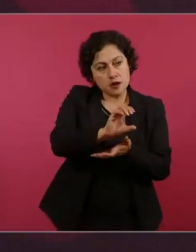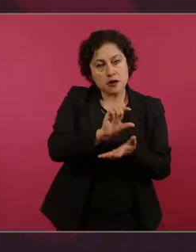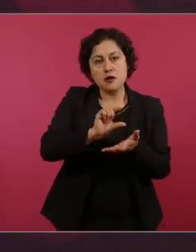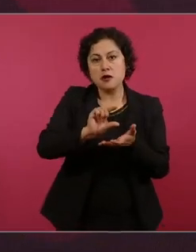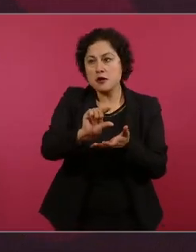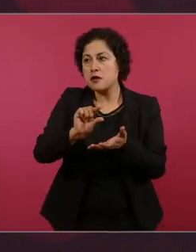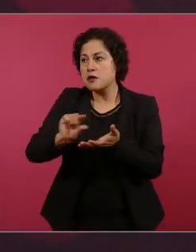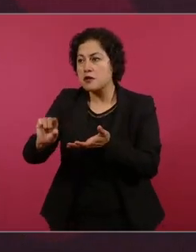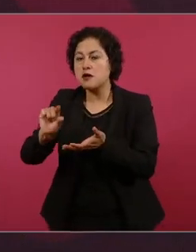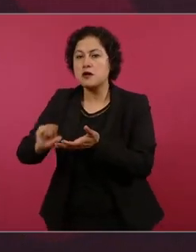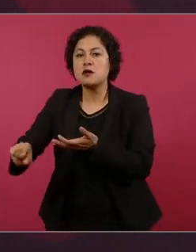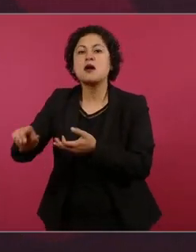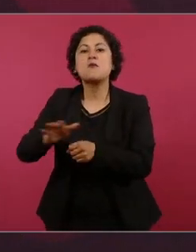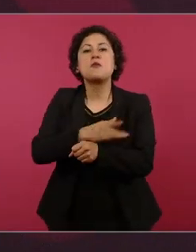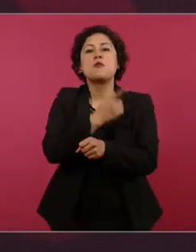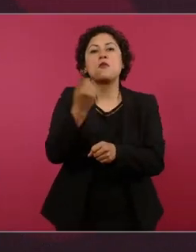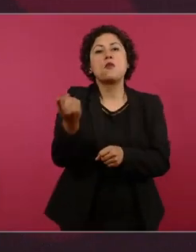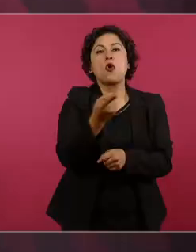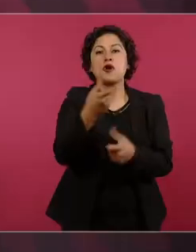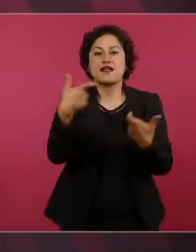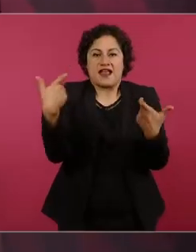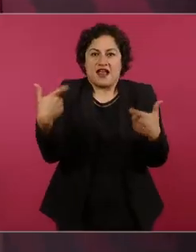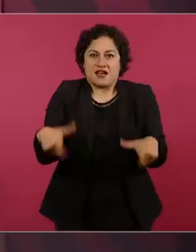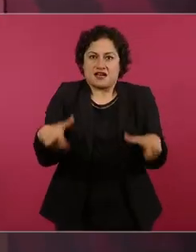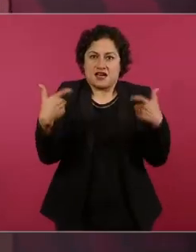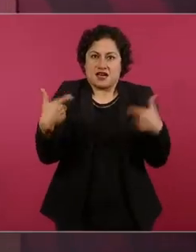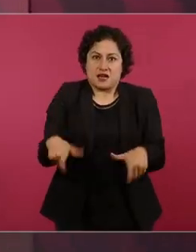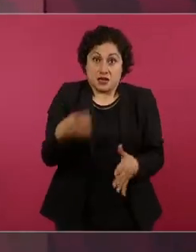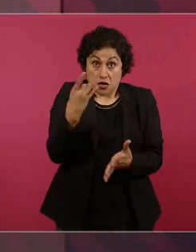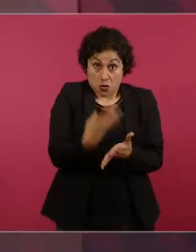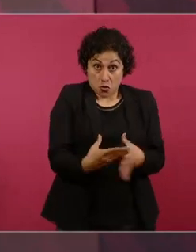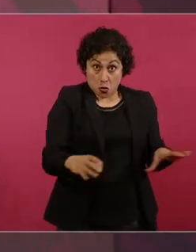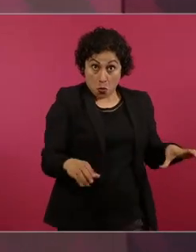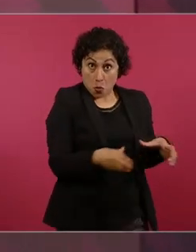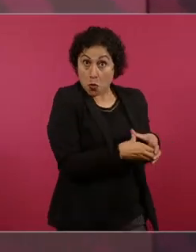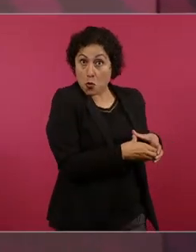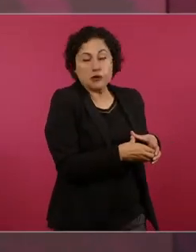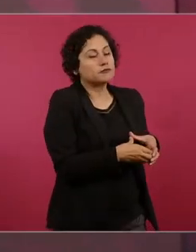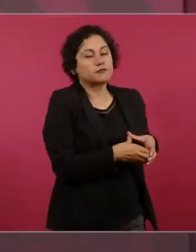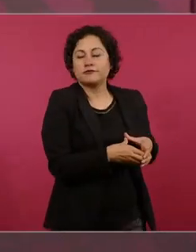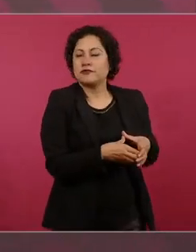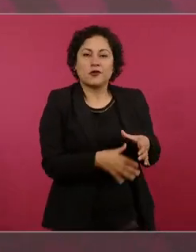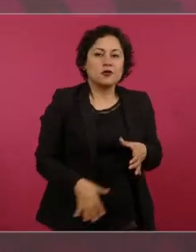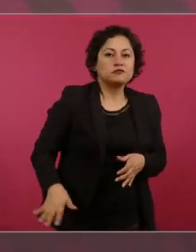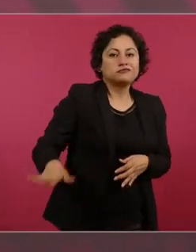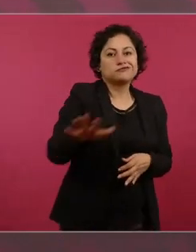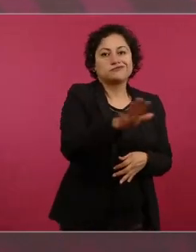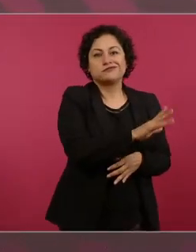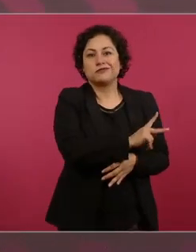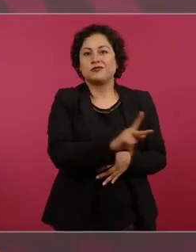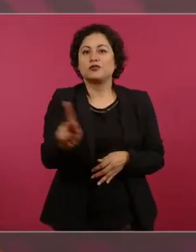de la riqueza del ingreso del presupuesto